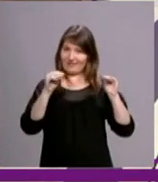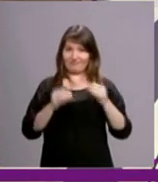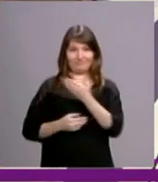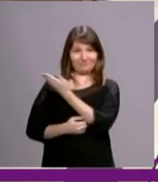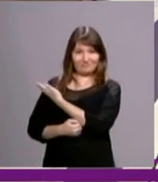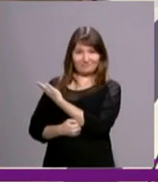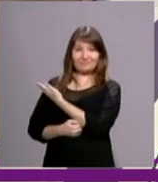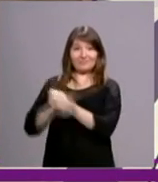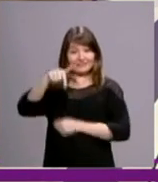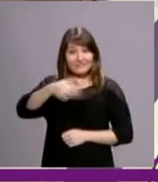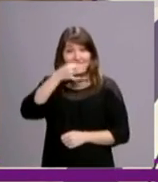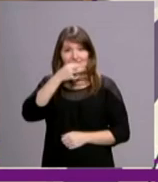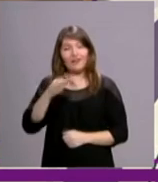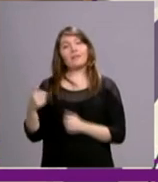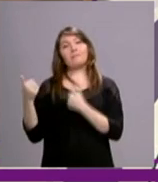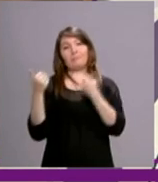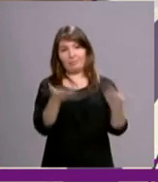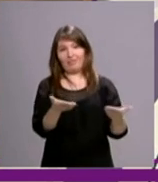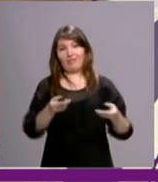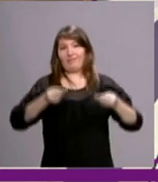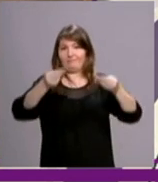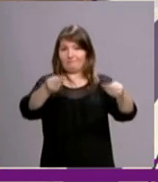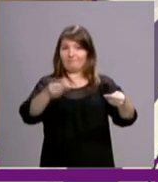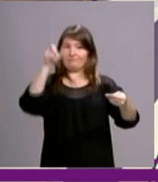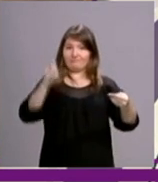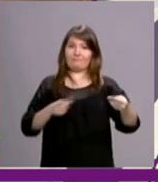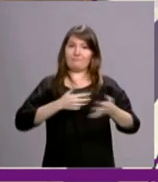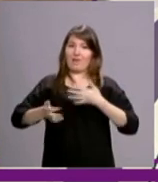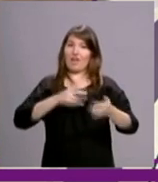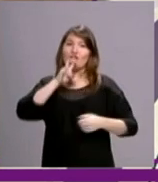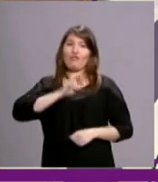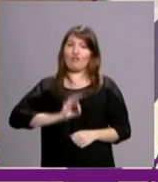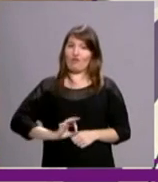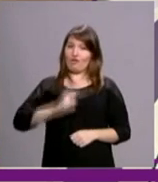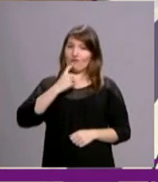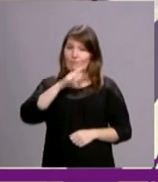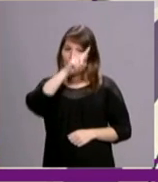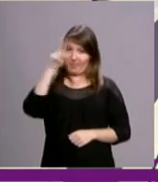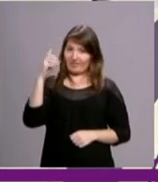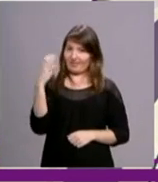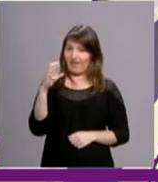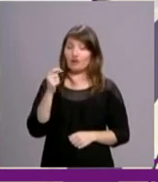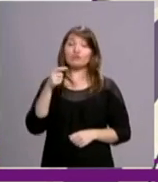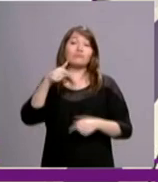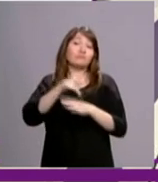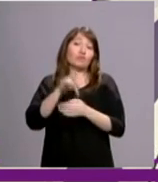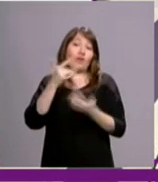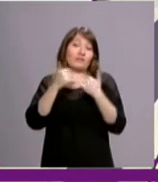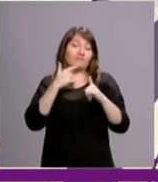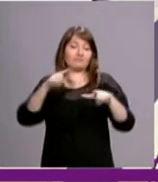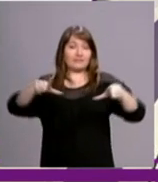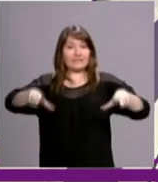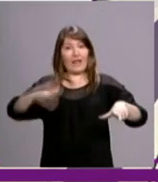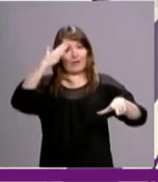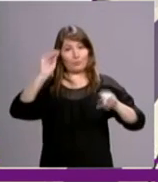tarde le va a ser entregado al cardenal arzobispo de Madrid, Carlos Osoro, en un acto que tendrá lugar en la sala capitular del centro y donde van a estar